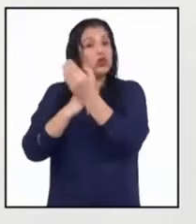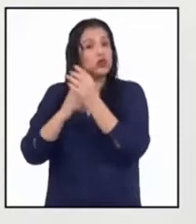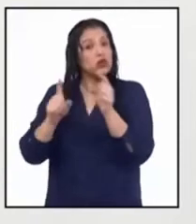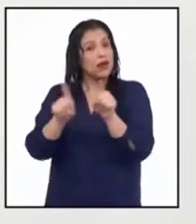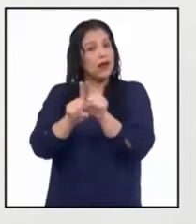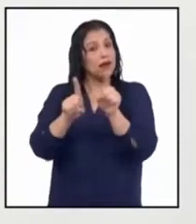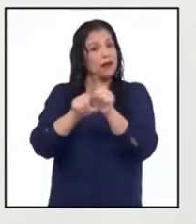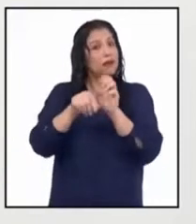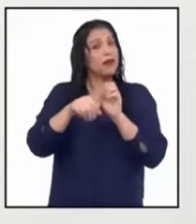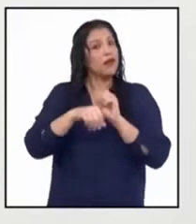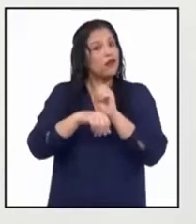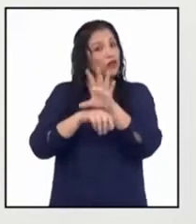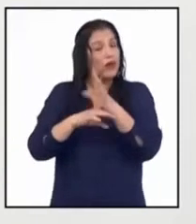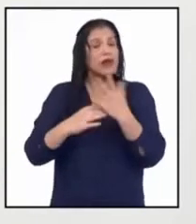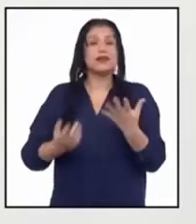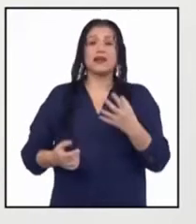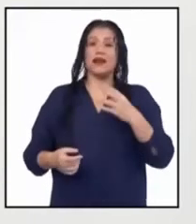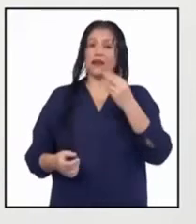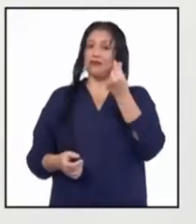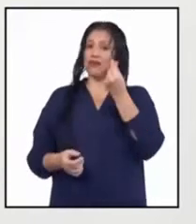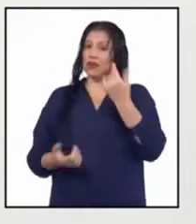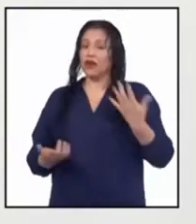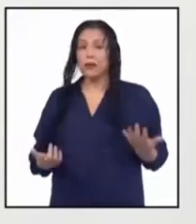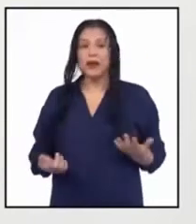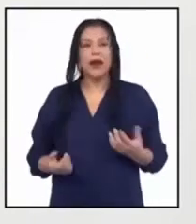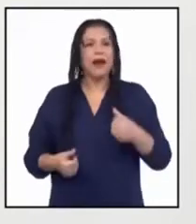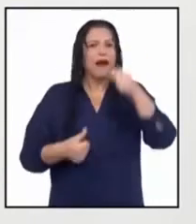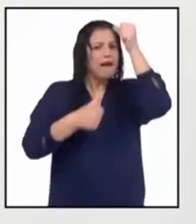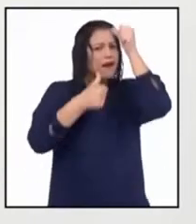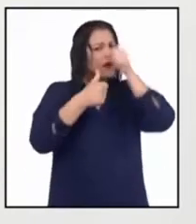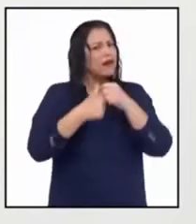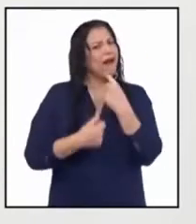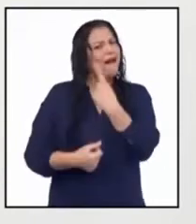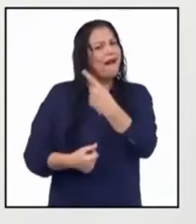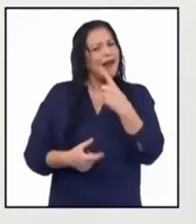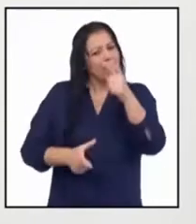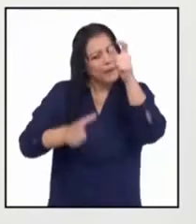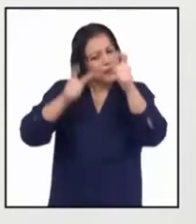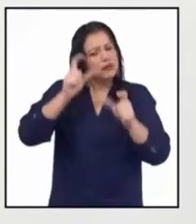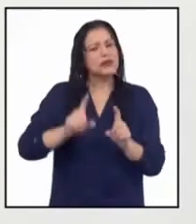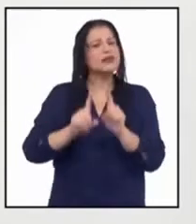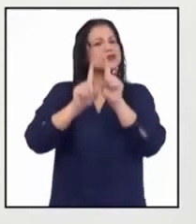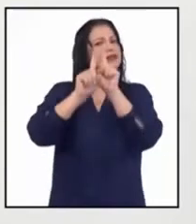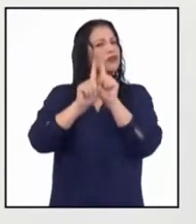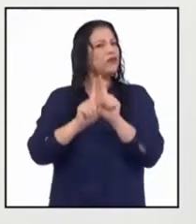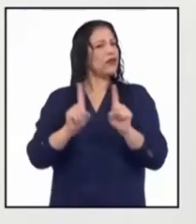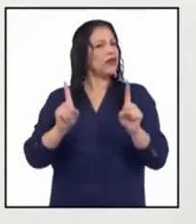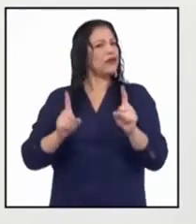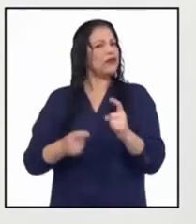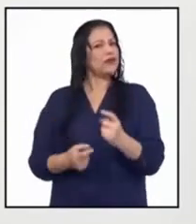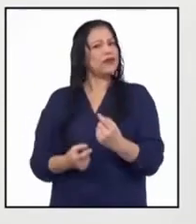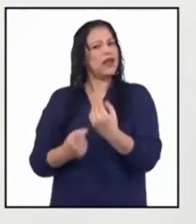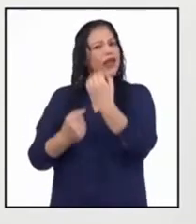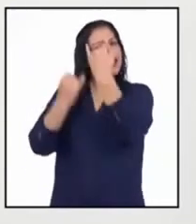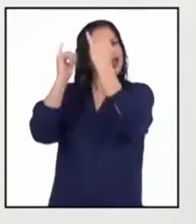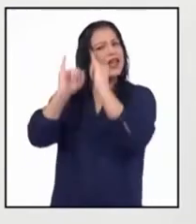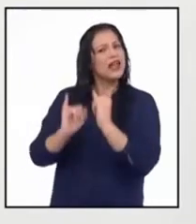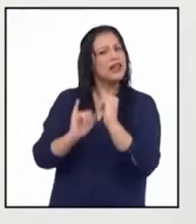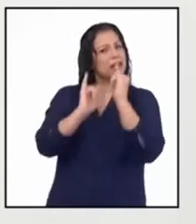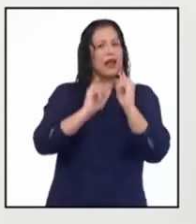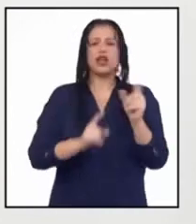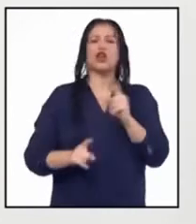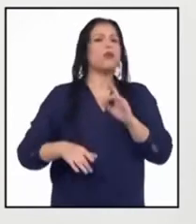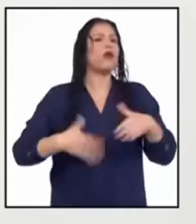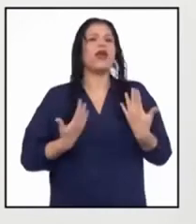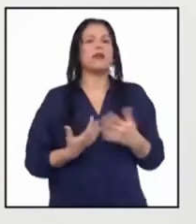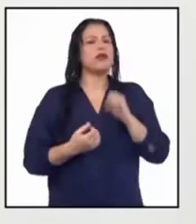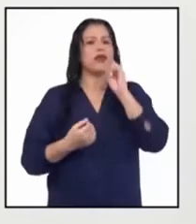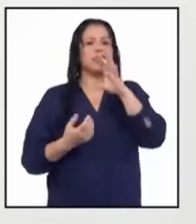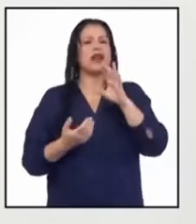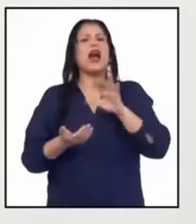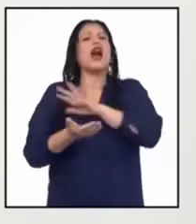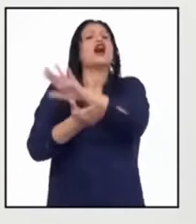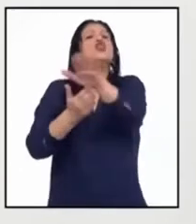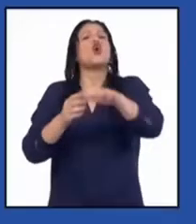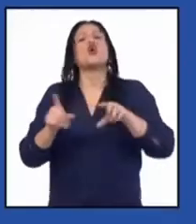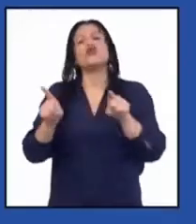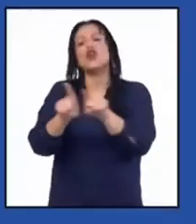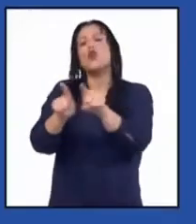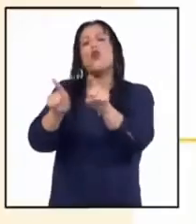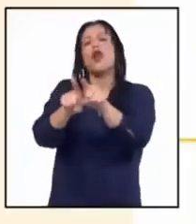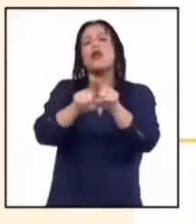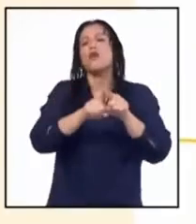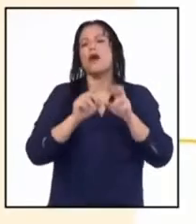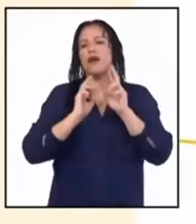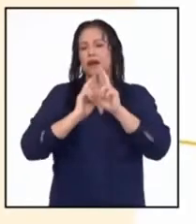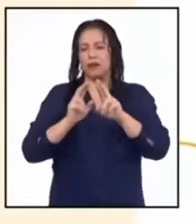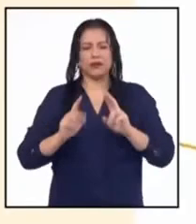Debemos recordar que cada persona es única y no se puede generalizar esta respuesta.